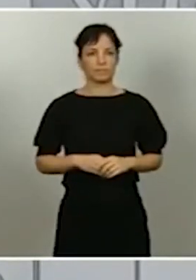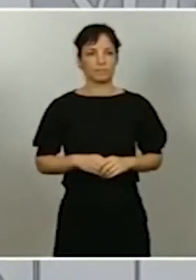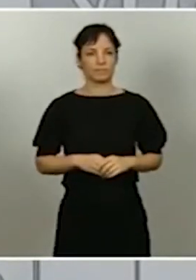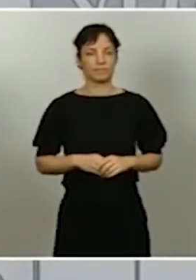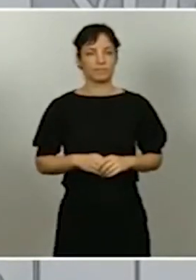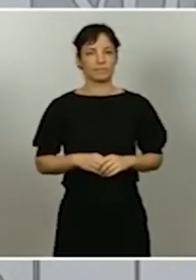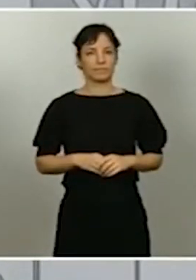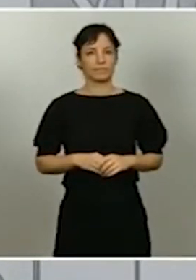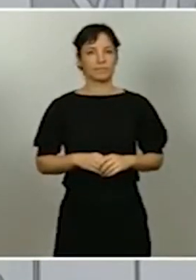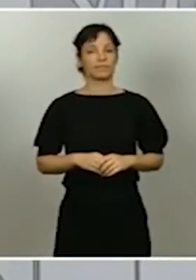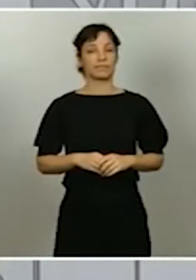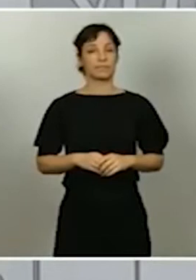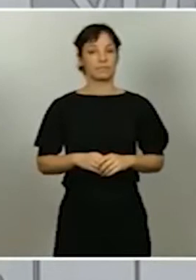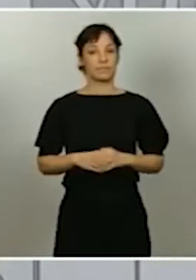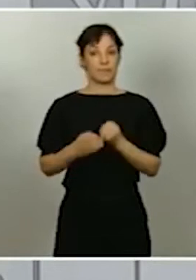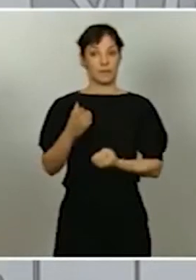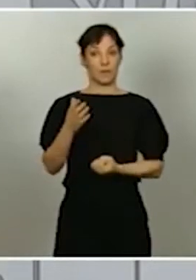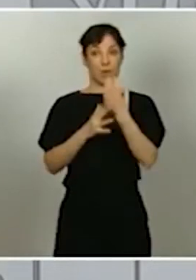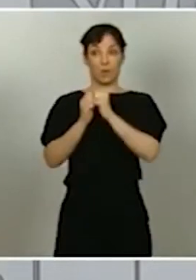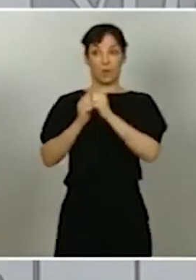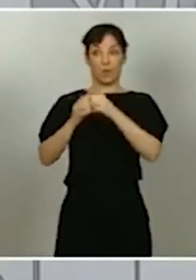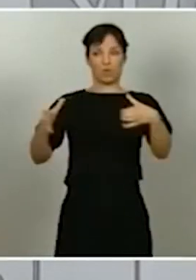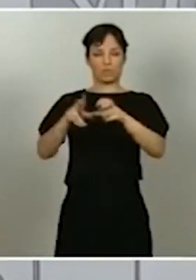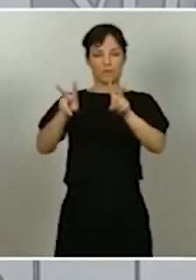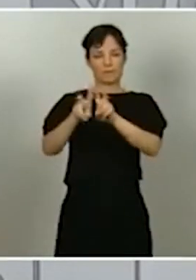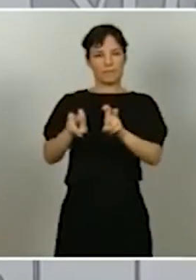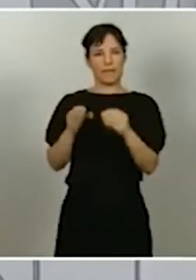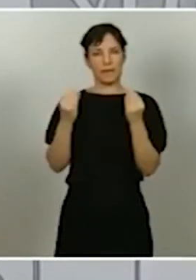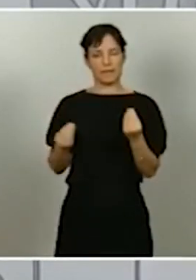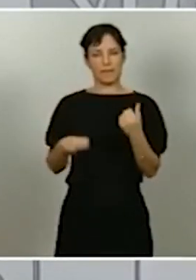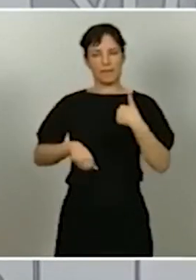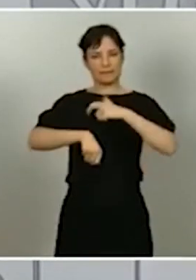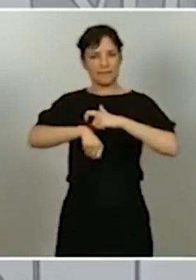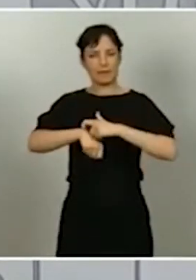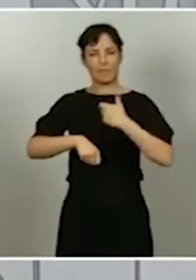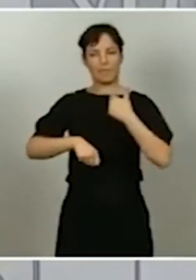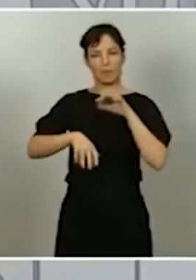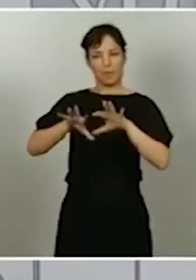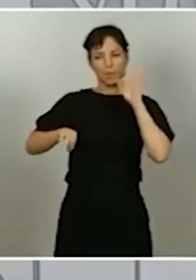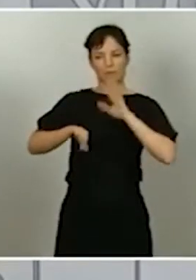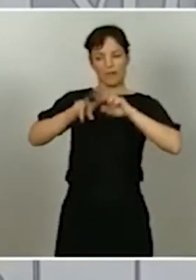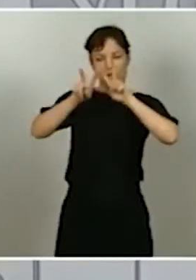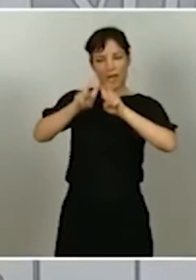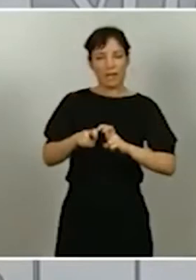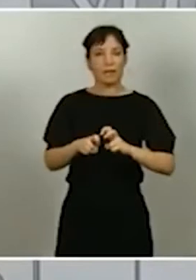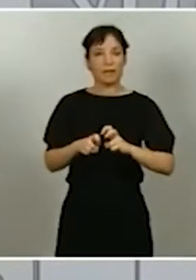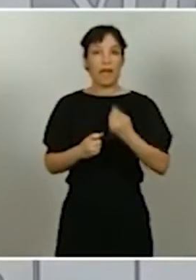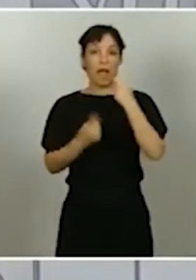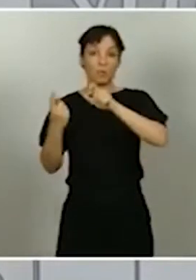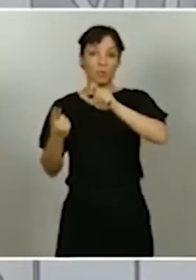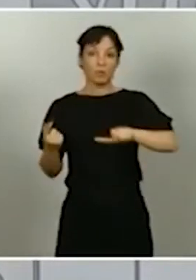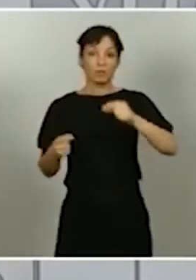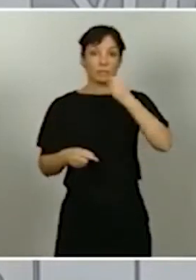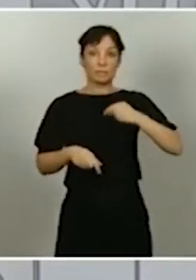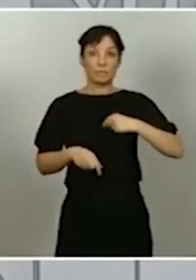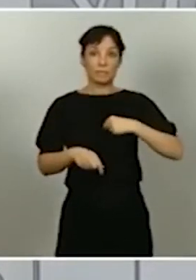los brotes, hay más tiempo, más opciones y más posibilidades de hacerlo, algunos de esos casos que aparentemente no tenían relación con algunos de estos brotes o